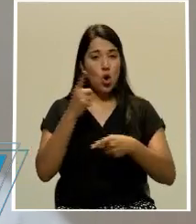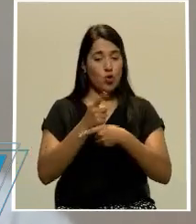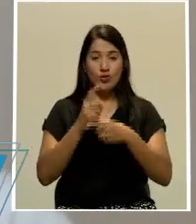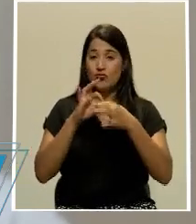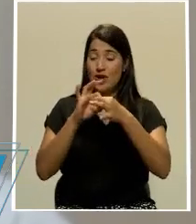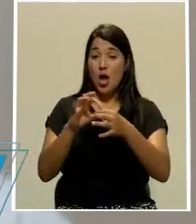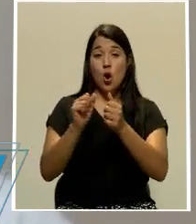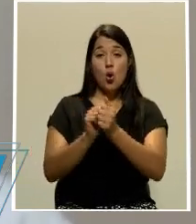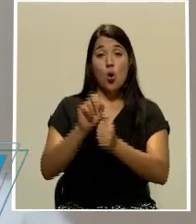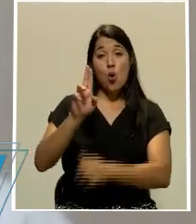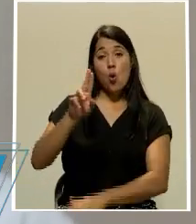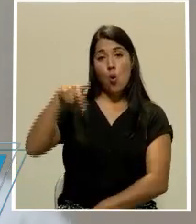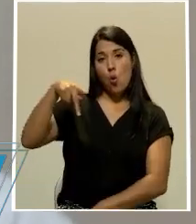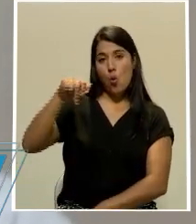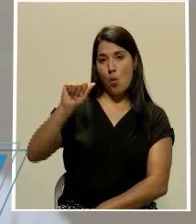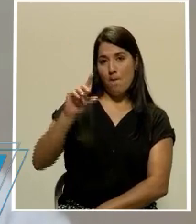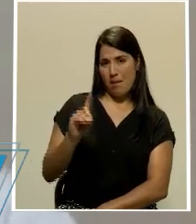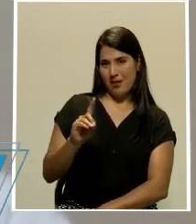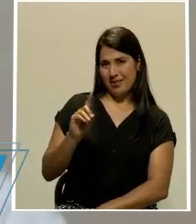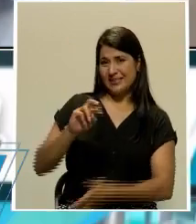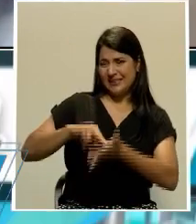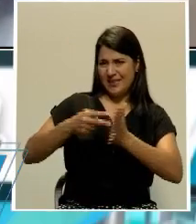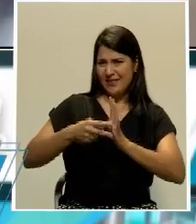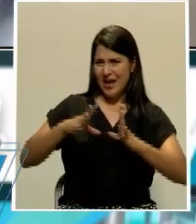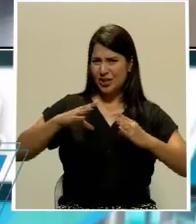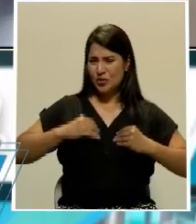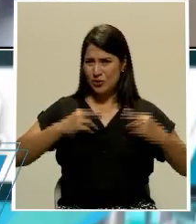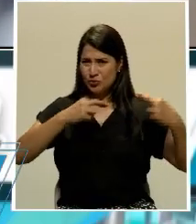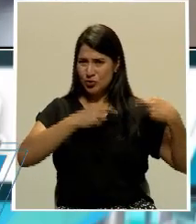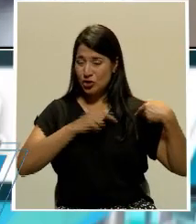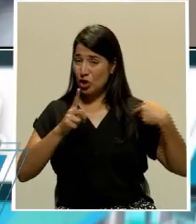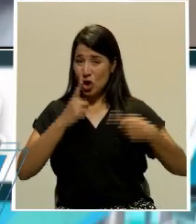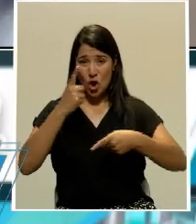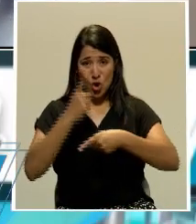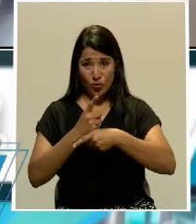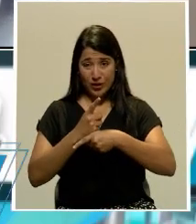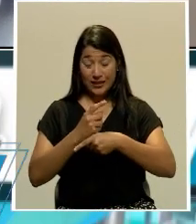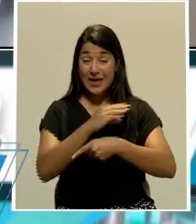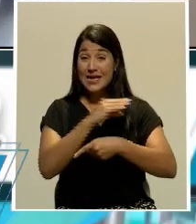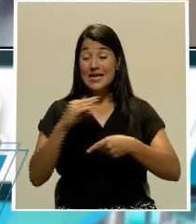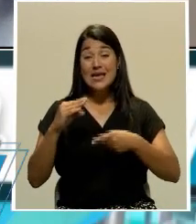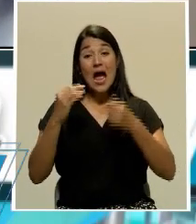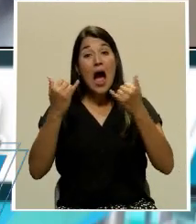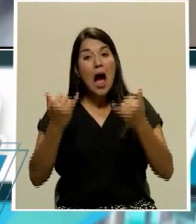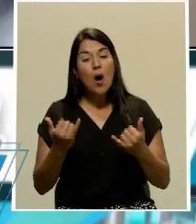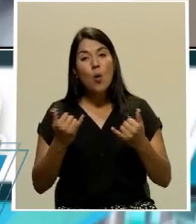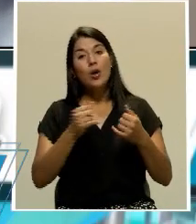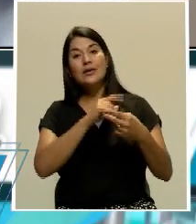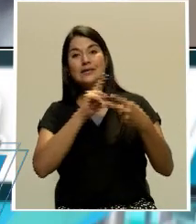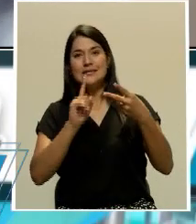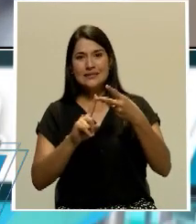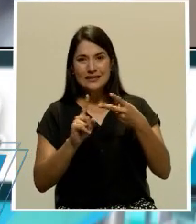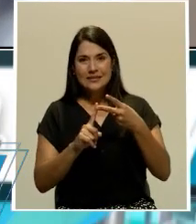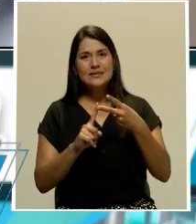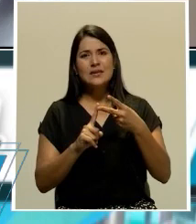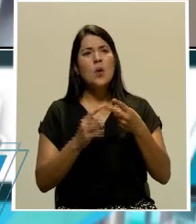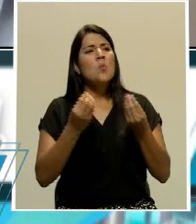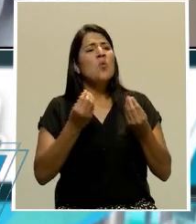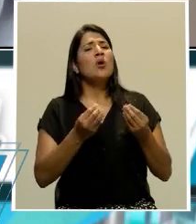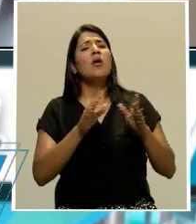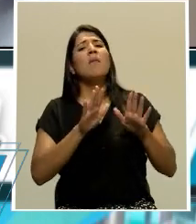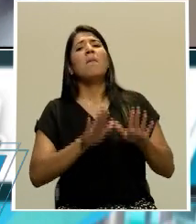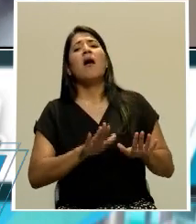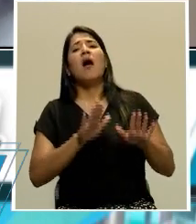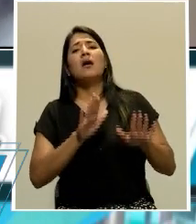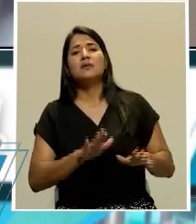proactivamente, tomar un papel que no le corresponde, ¿verdad? Y en este caso más bien fue excesivamente pasiva